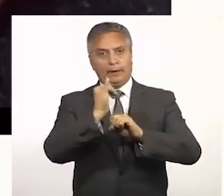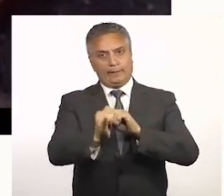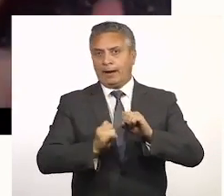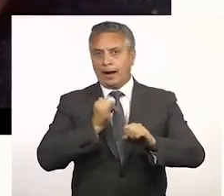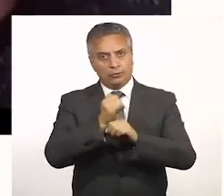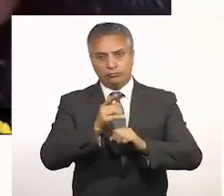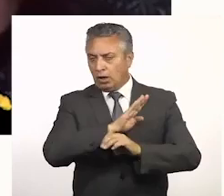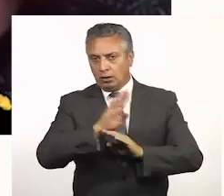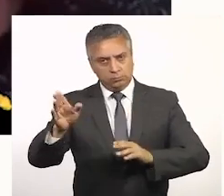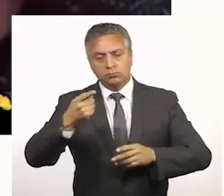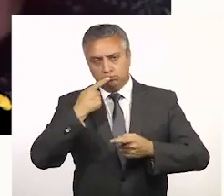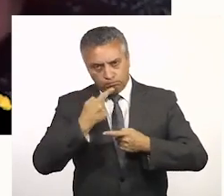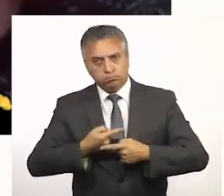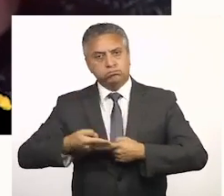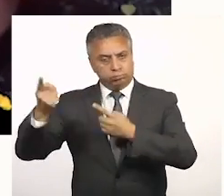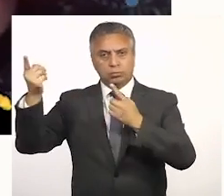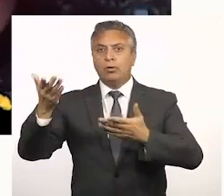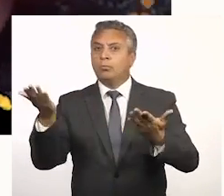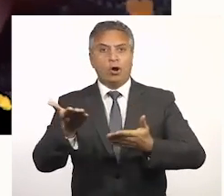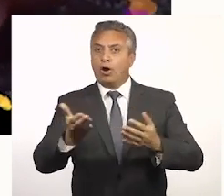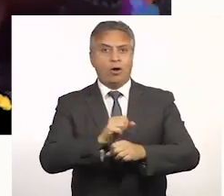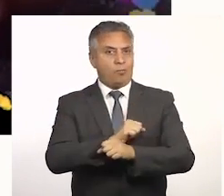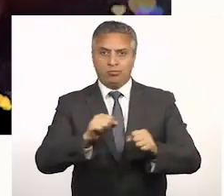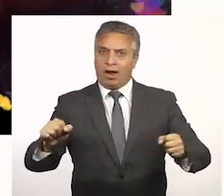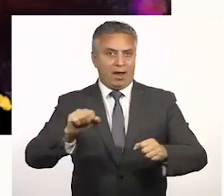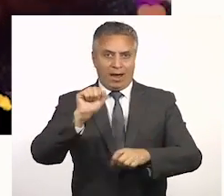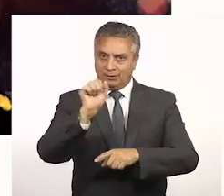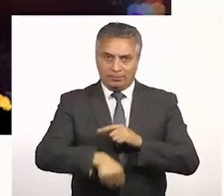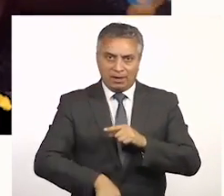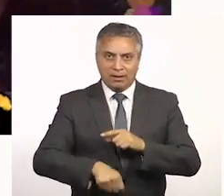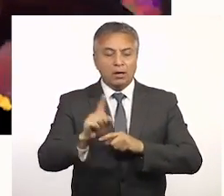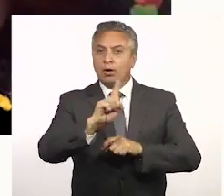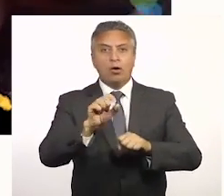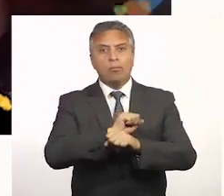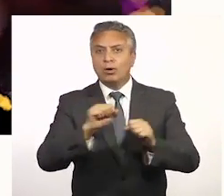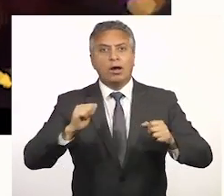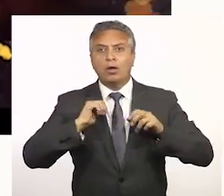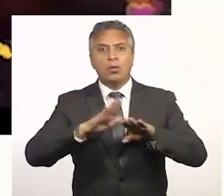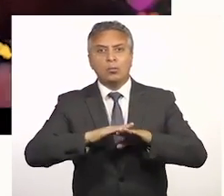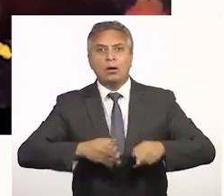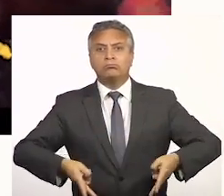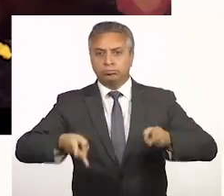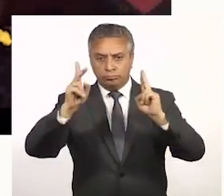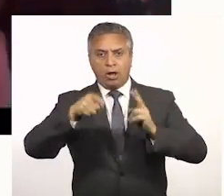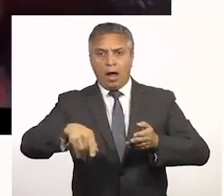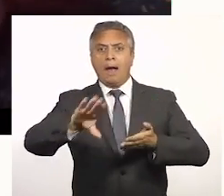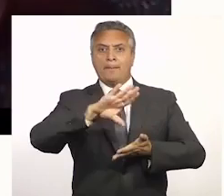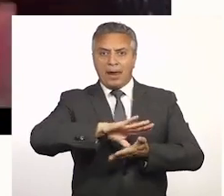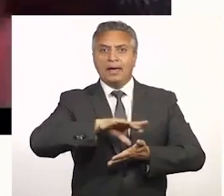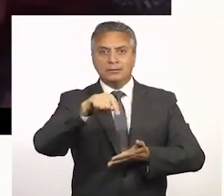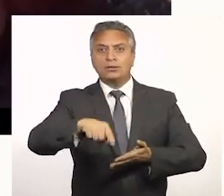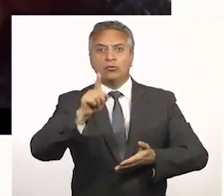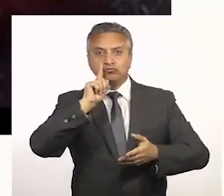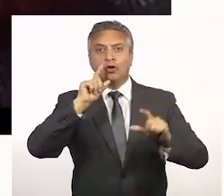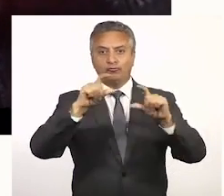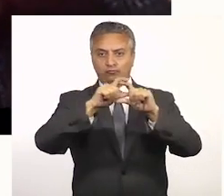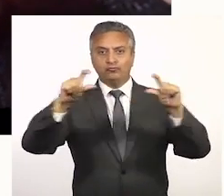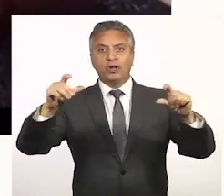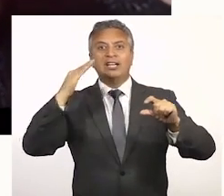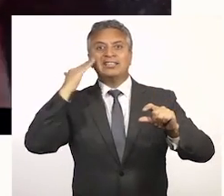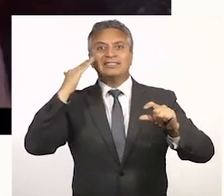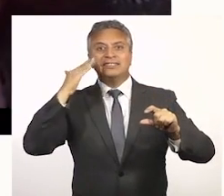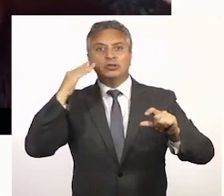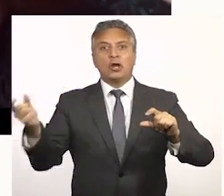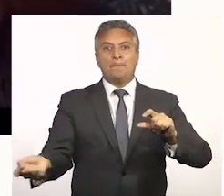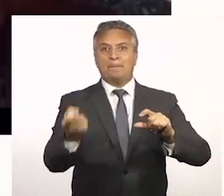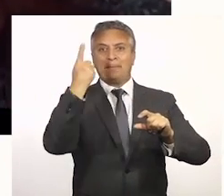recurrir a todas las instancias internacionales que sean necesarias porque esto es inadmisible. No podemos permitirnos un país en que